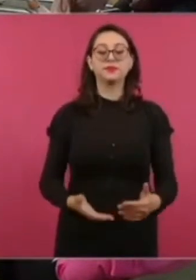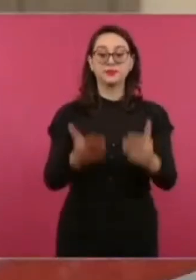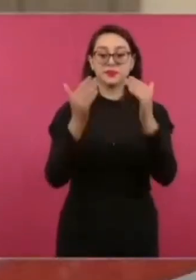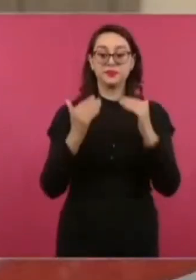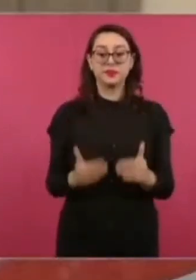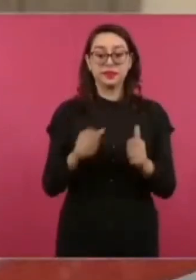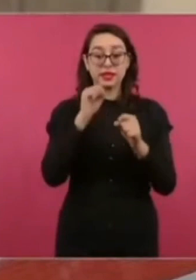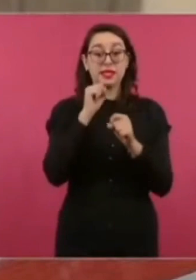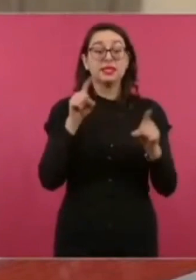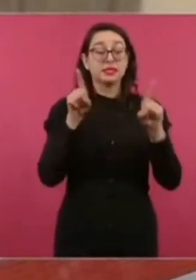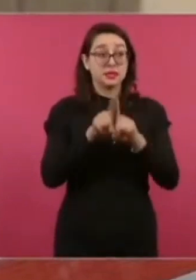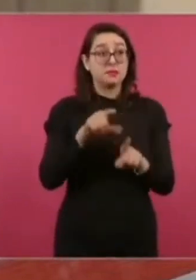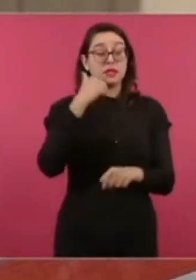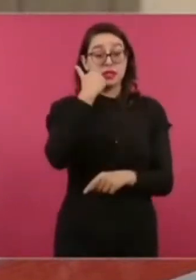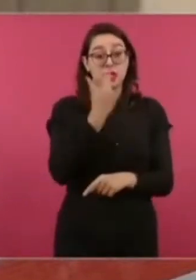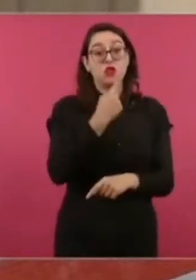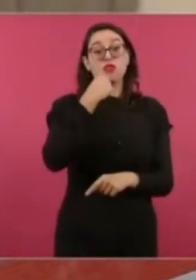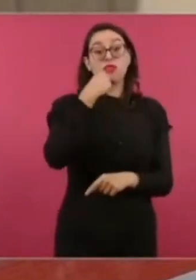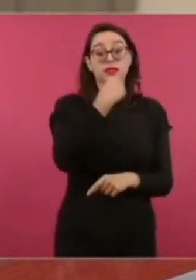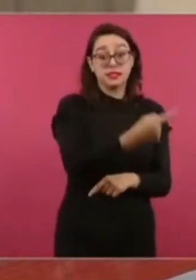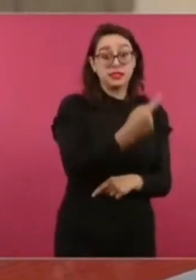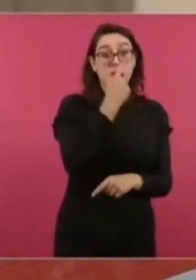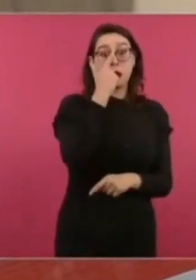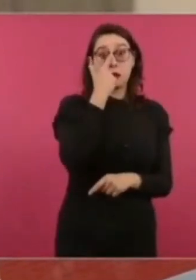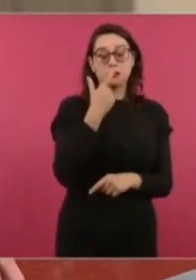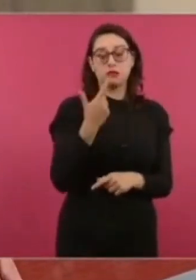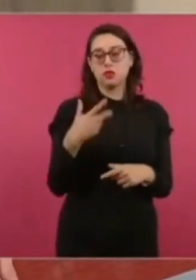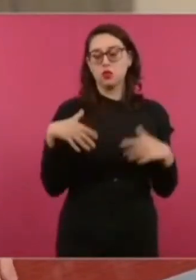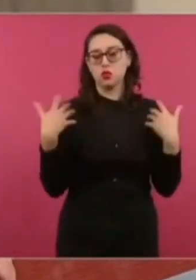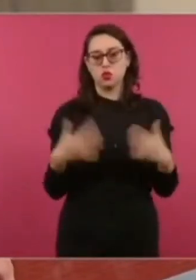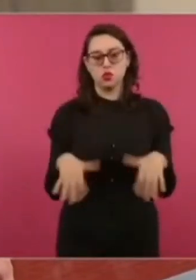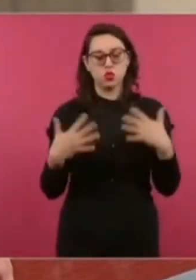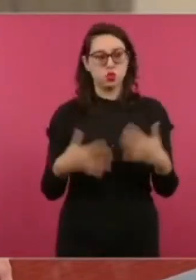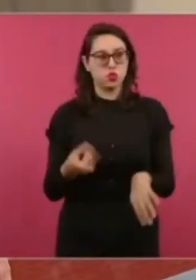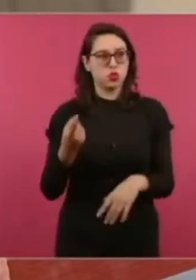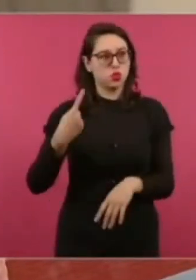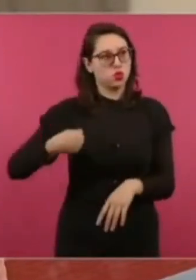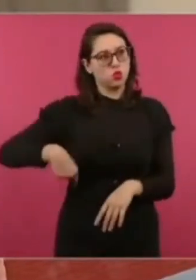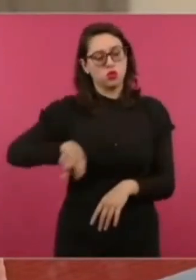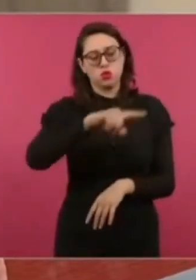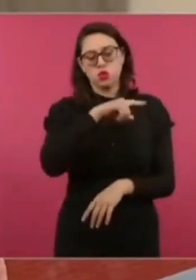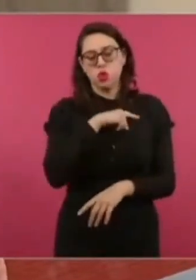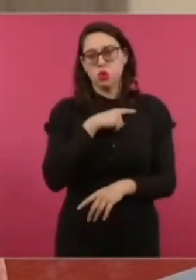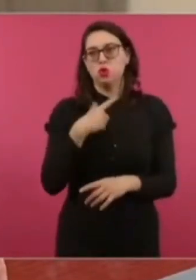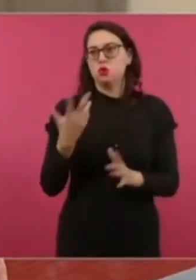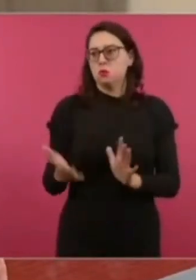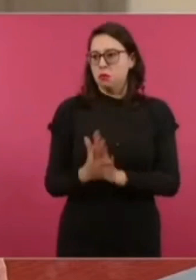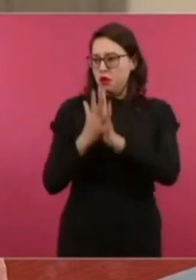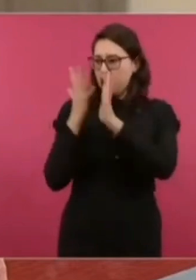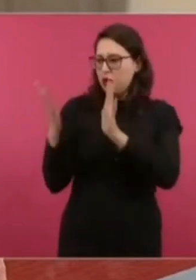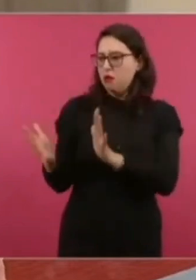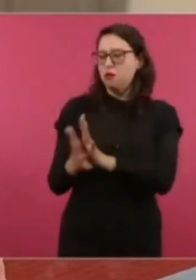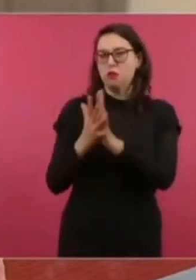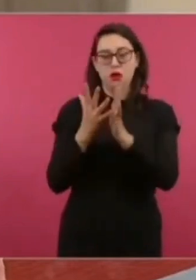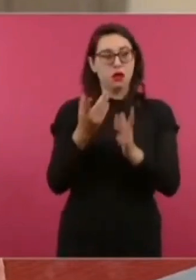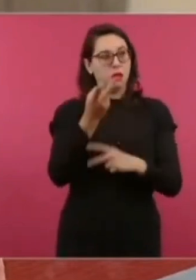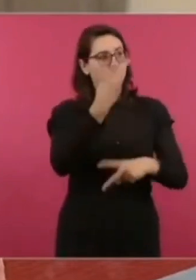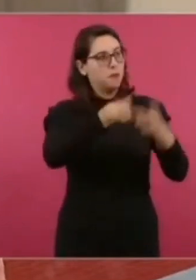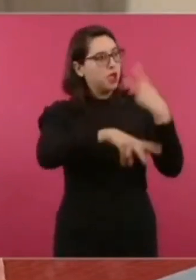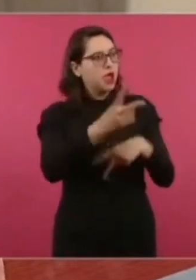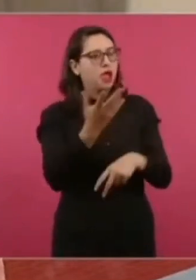logros que hemos obtenido con la valiosísima y constante participación de Elizabeth